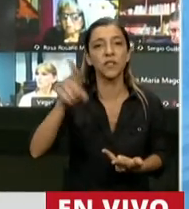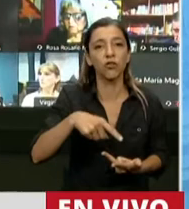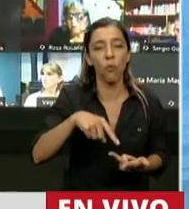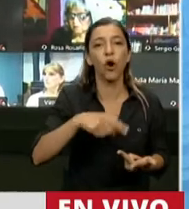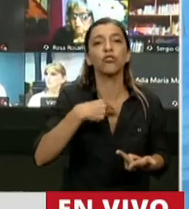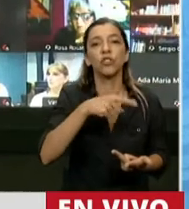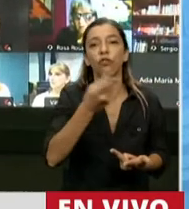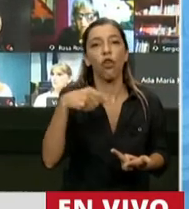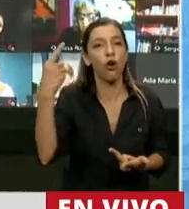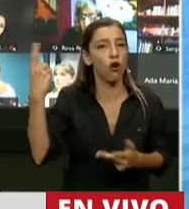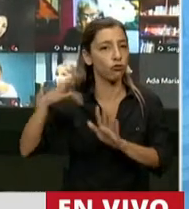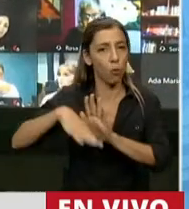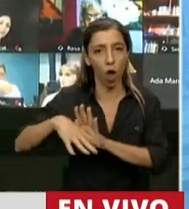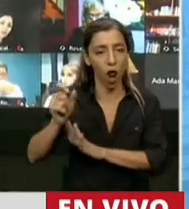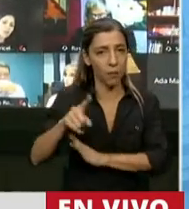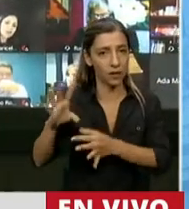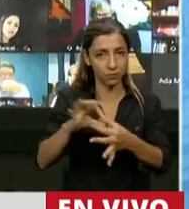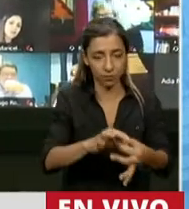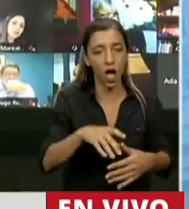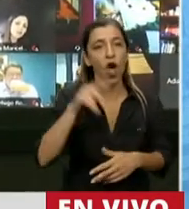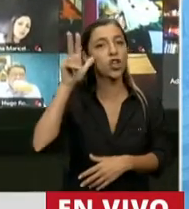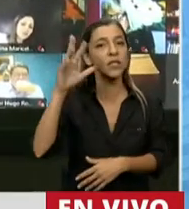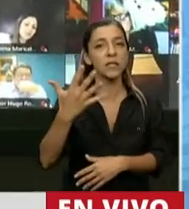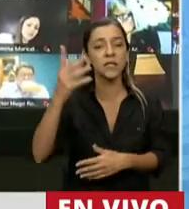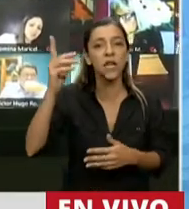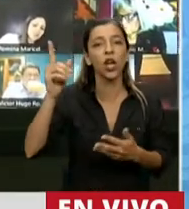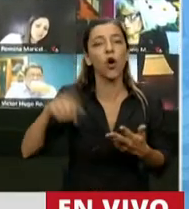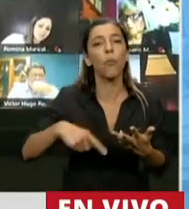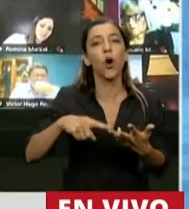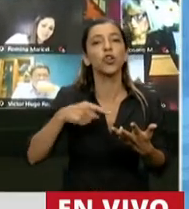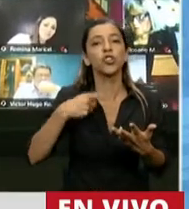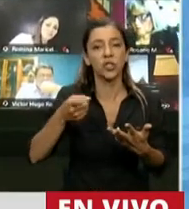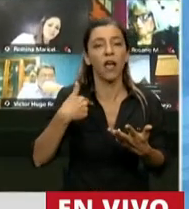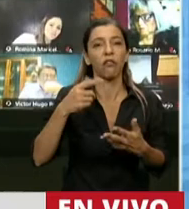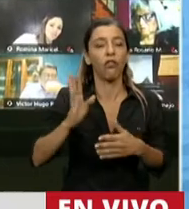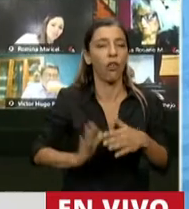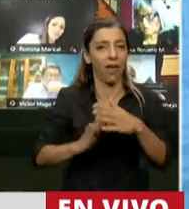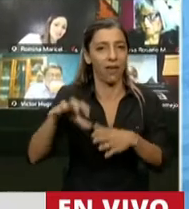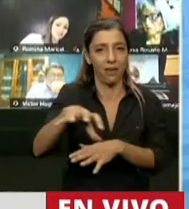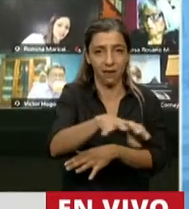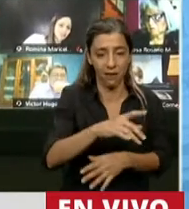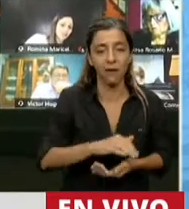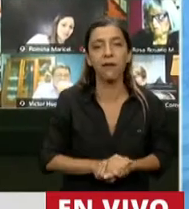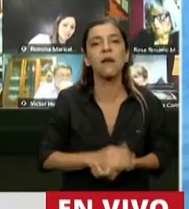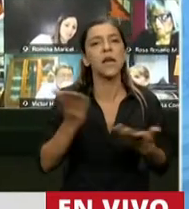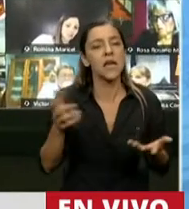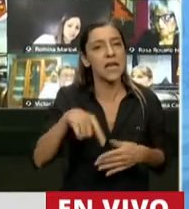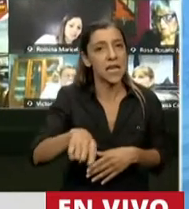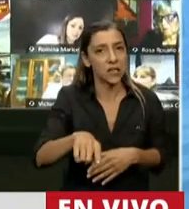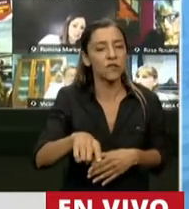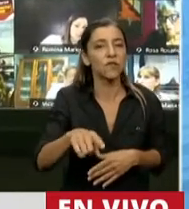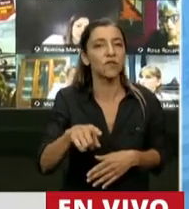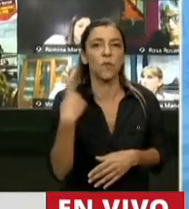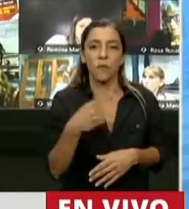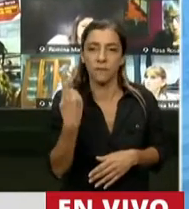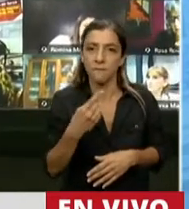del resto de los programas, el 85% de los centralizados. Esto significó, presidente,